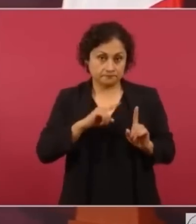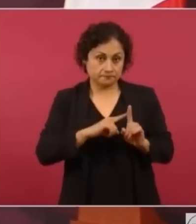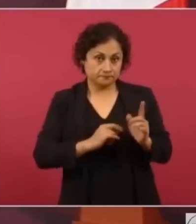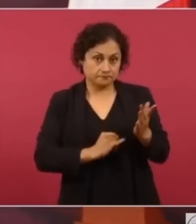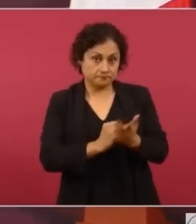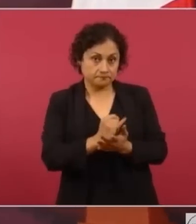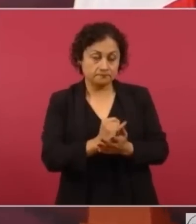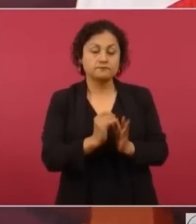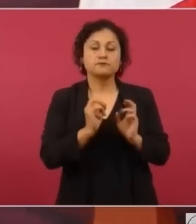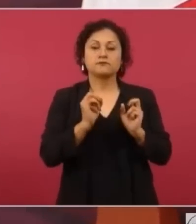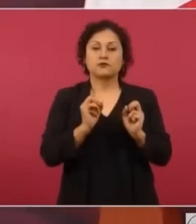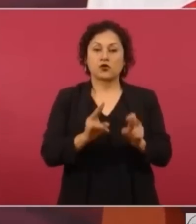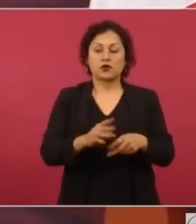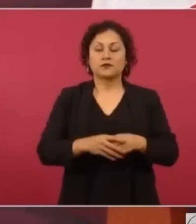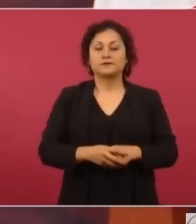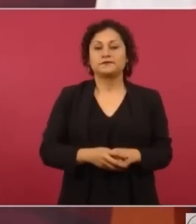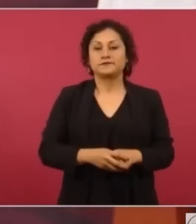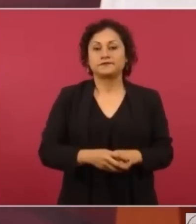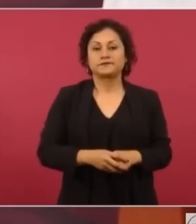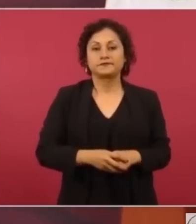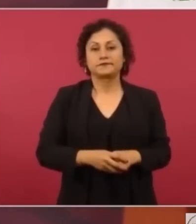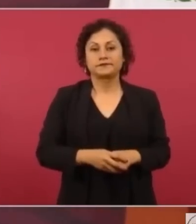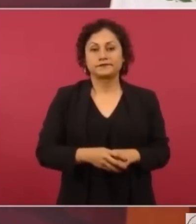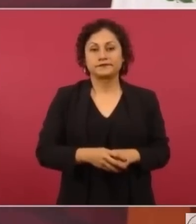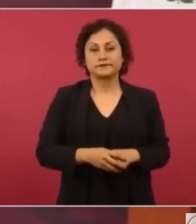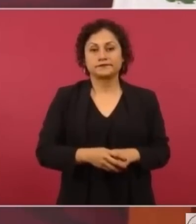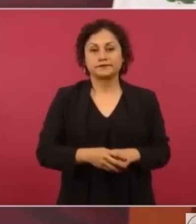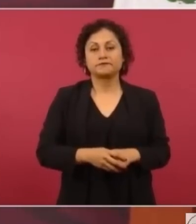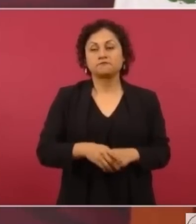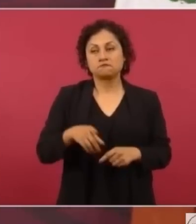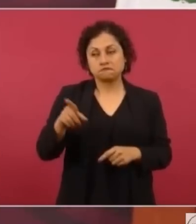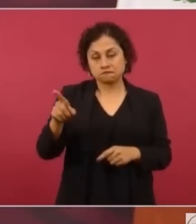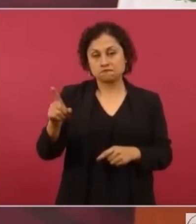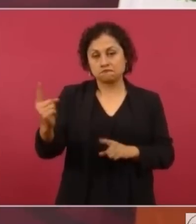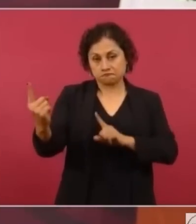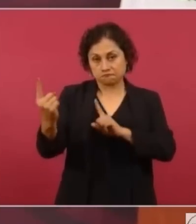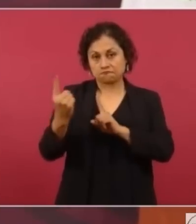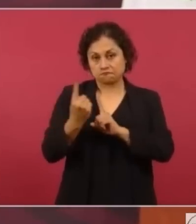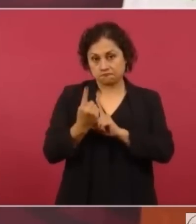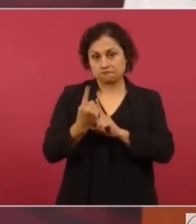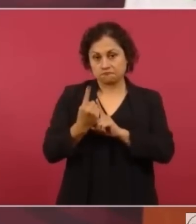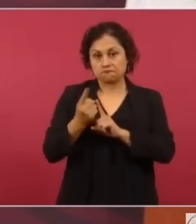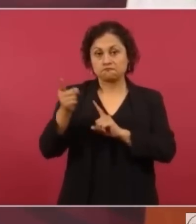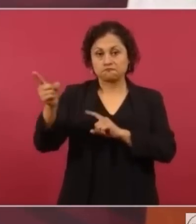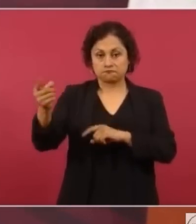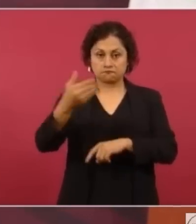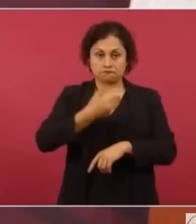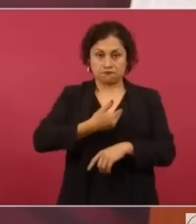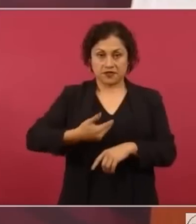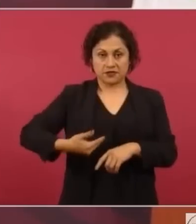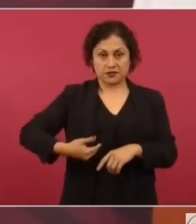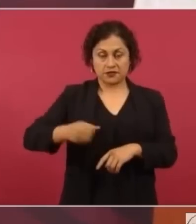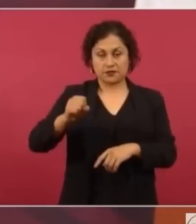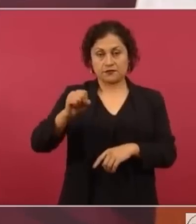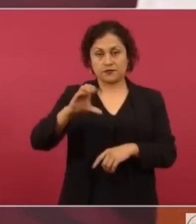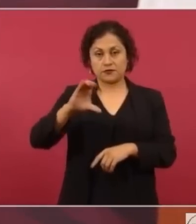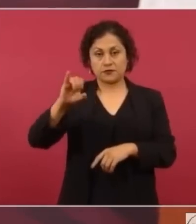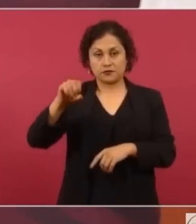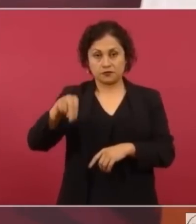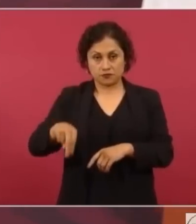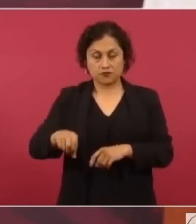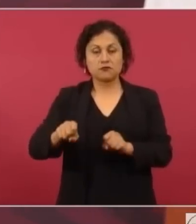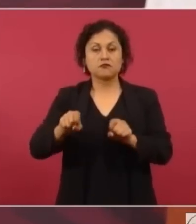Entonces, fue a verme el presidente de la Corte y el